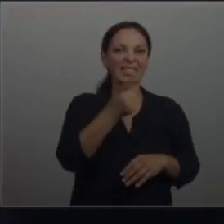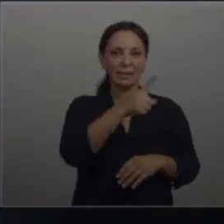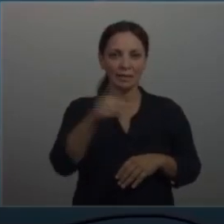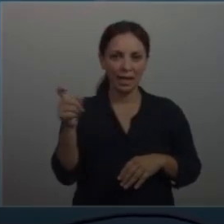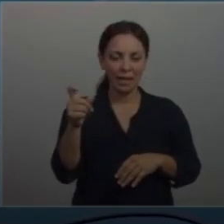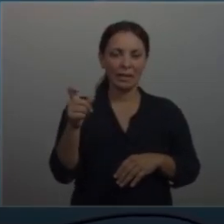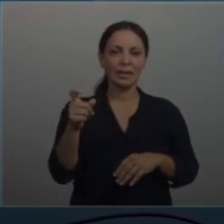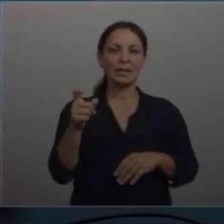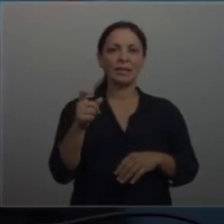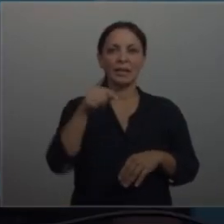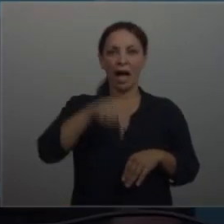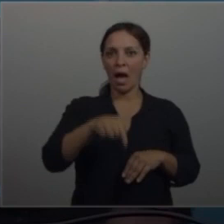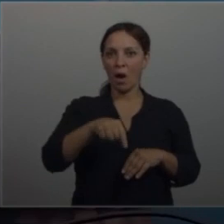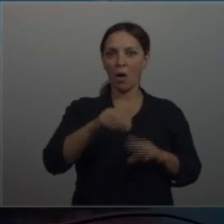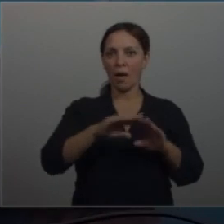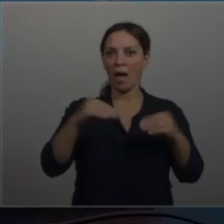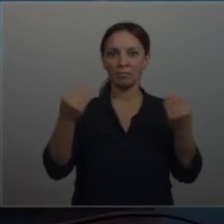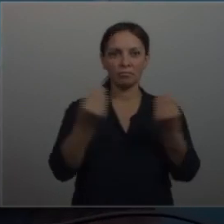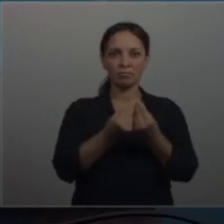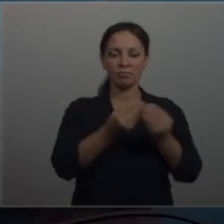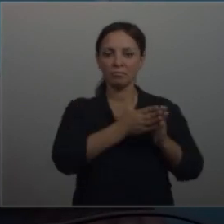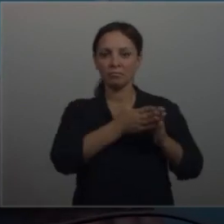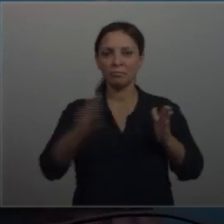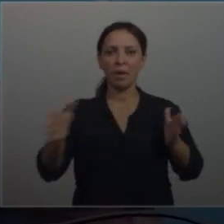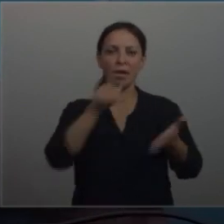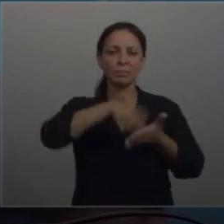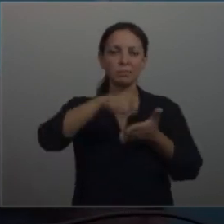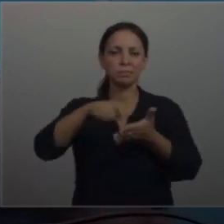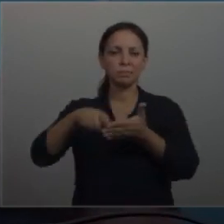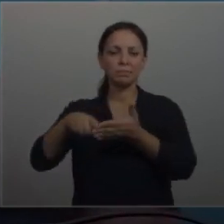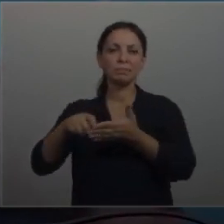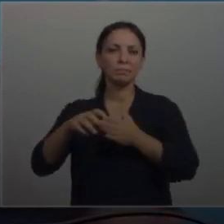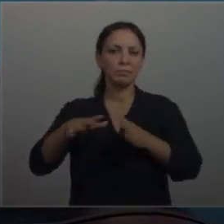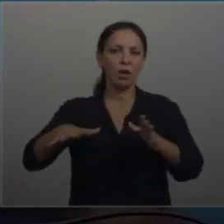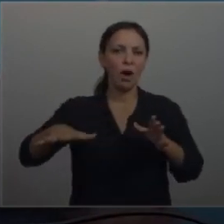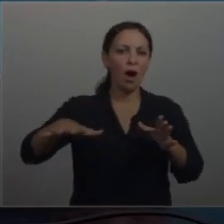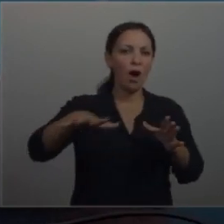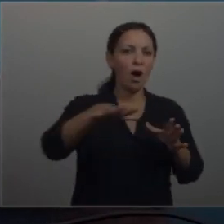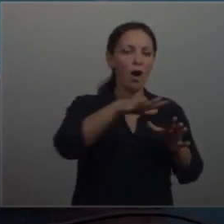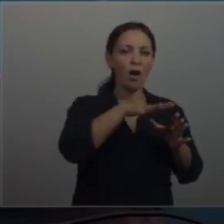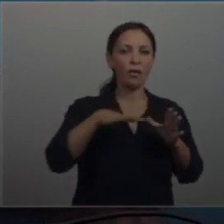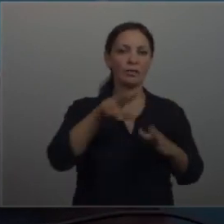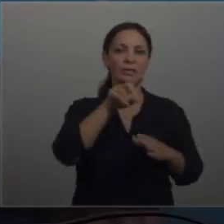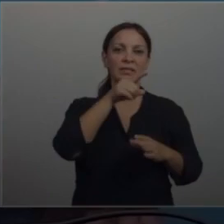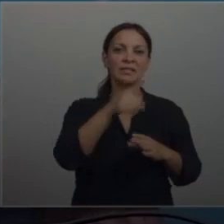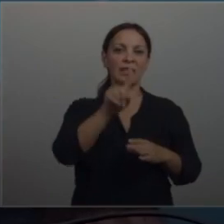así que prácticamente en este tiempo hemos cubierto todos los municipios, los 135